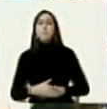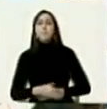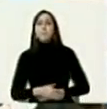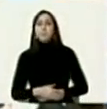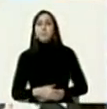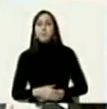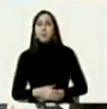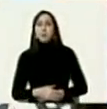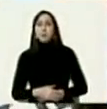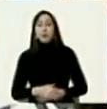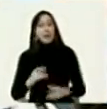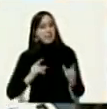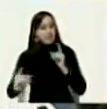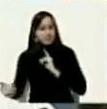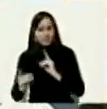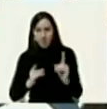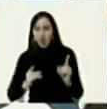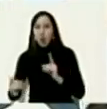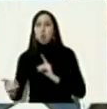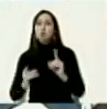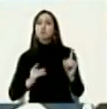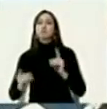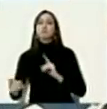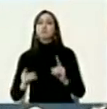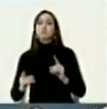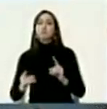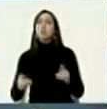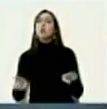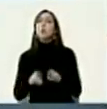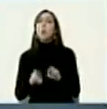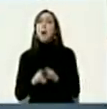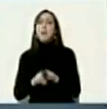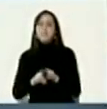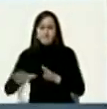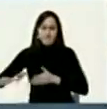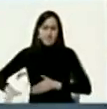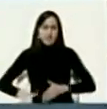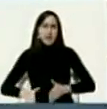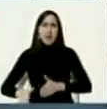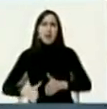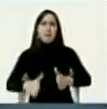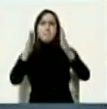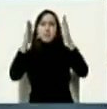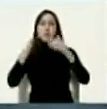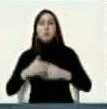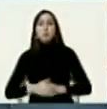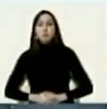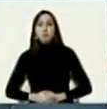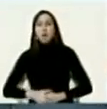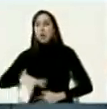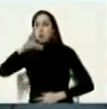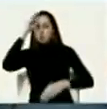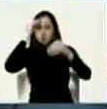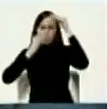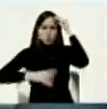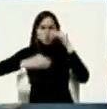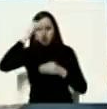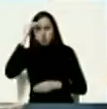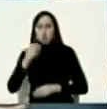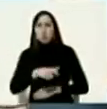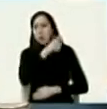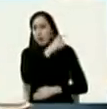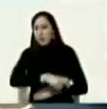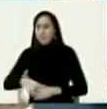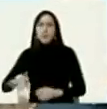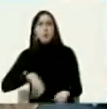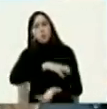el diálogo como camino para el entendimiento y la superación de